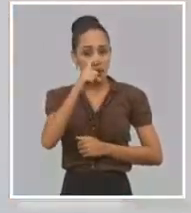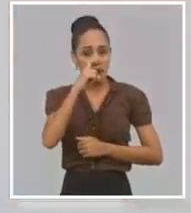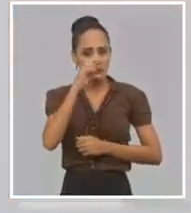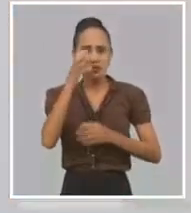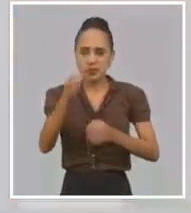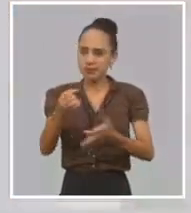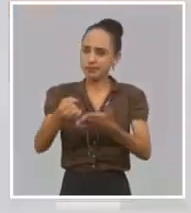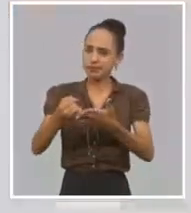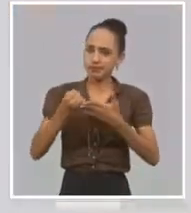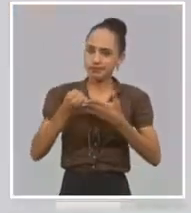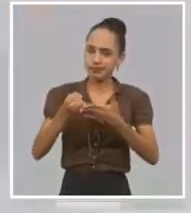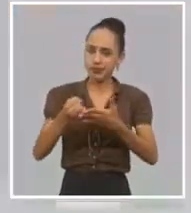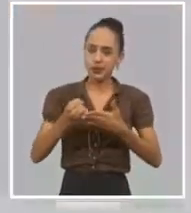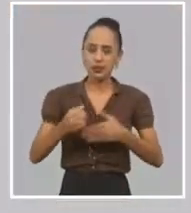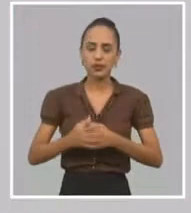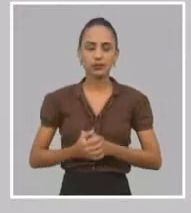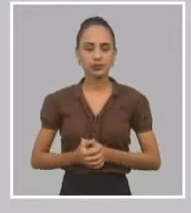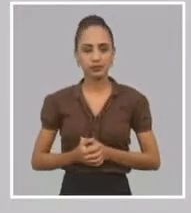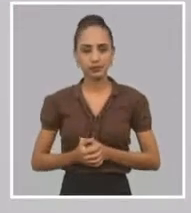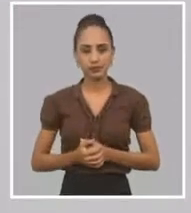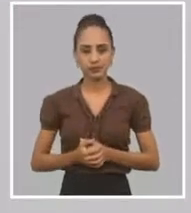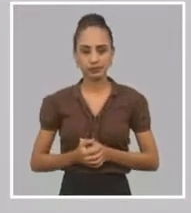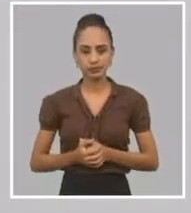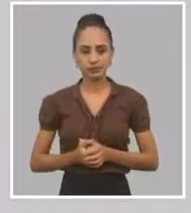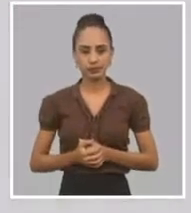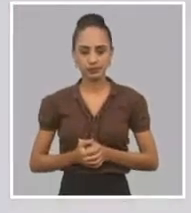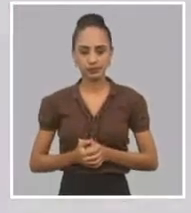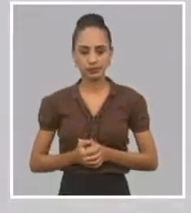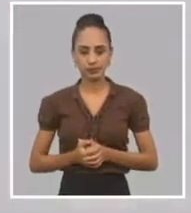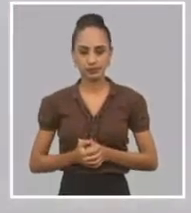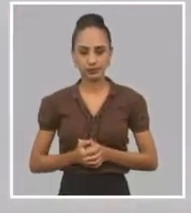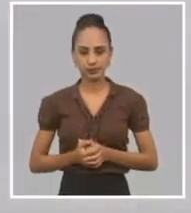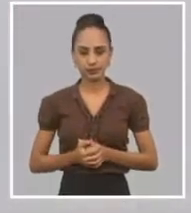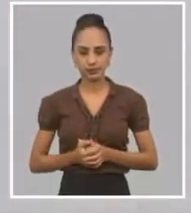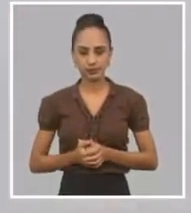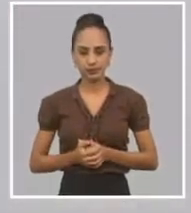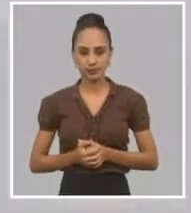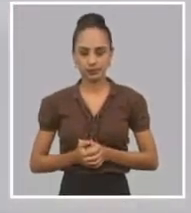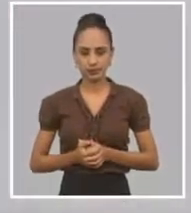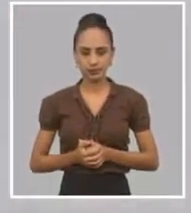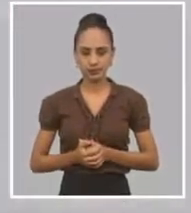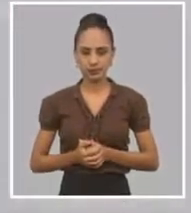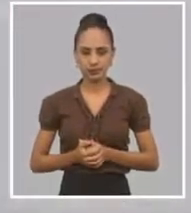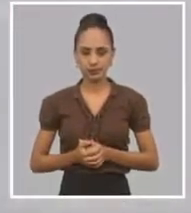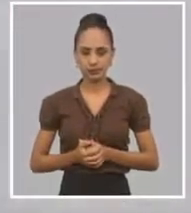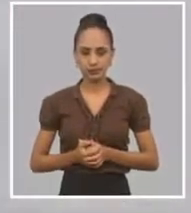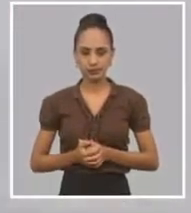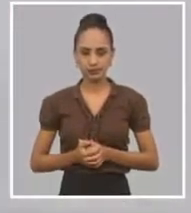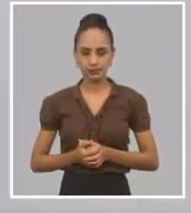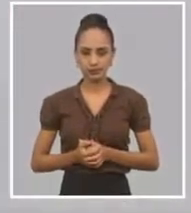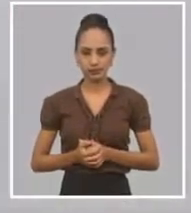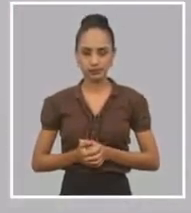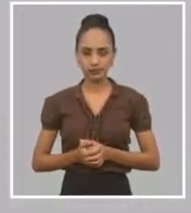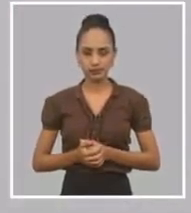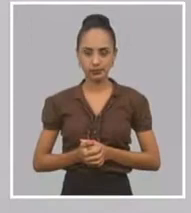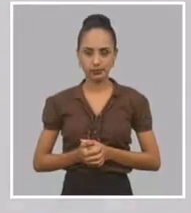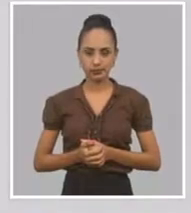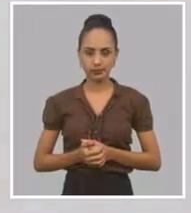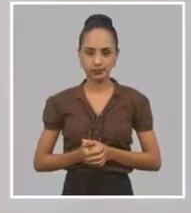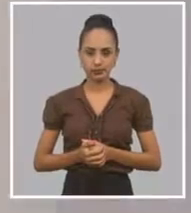peso y me pesará nunca. Ella siempre recibirá